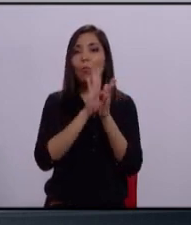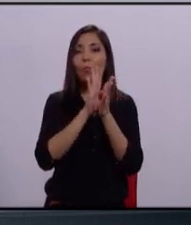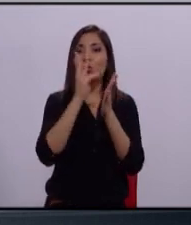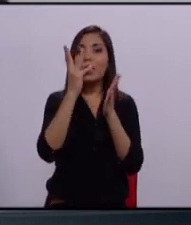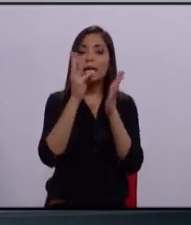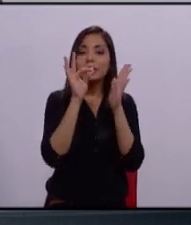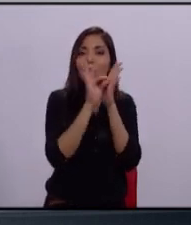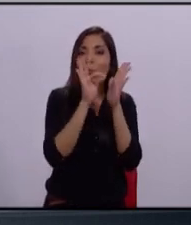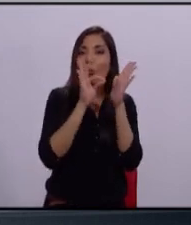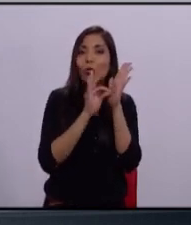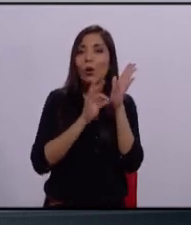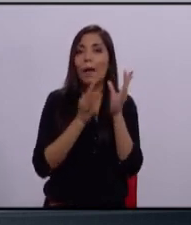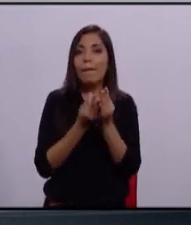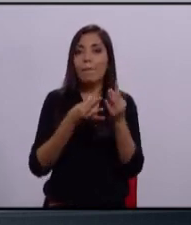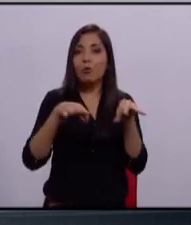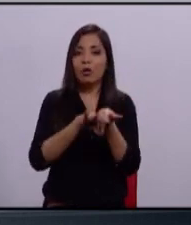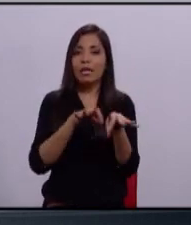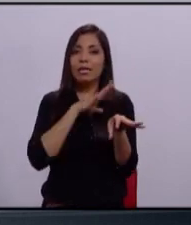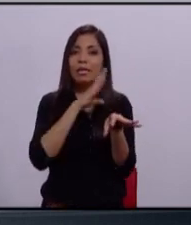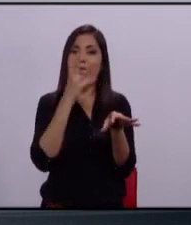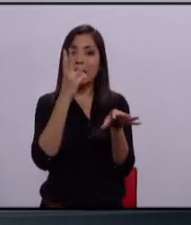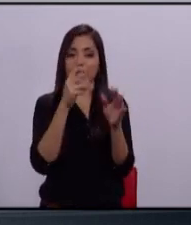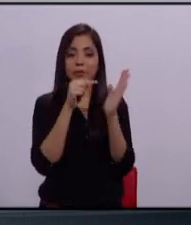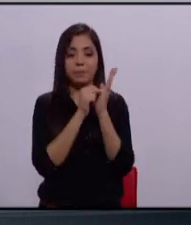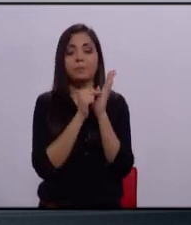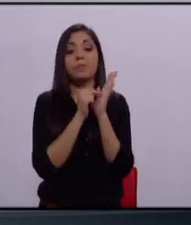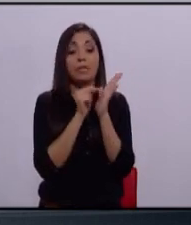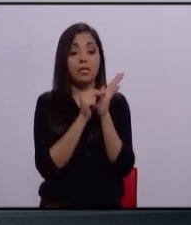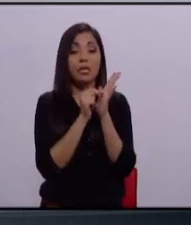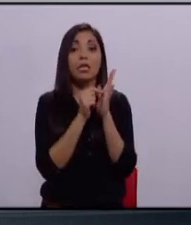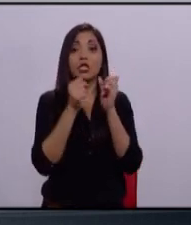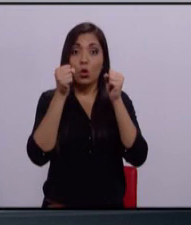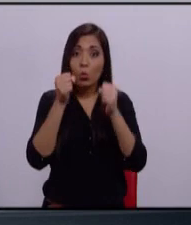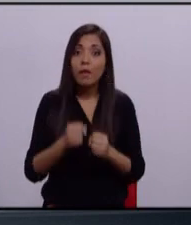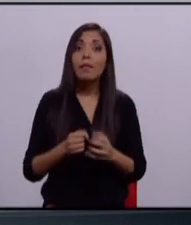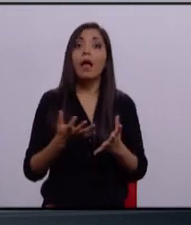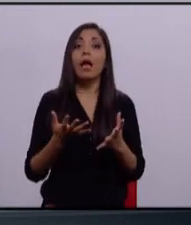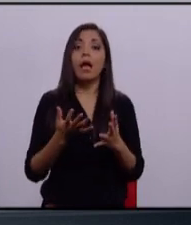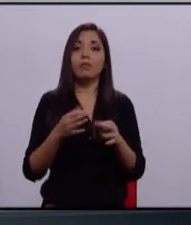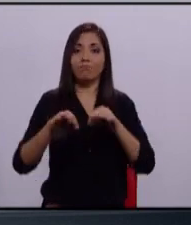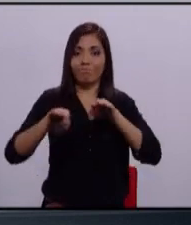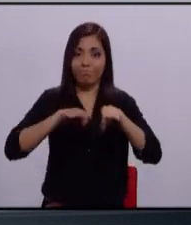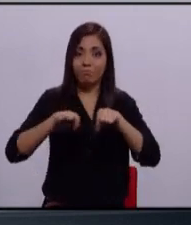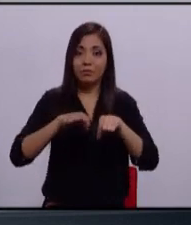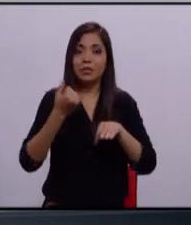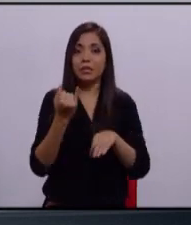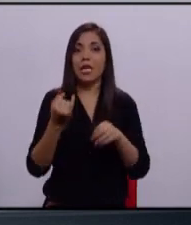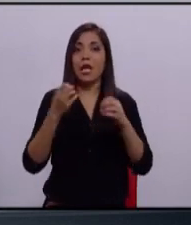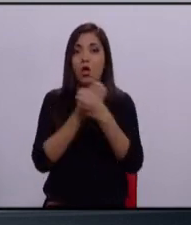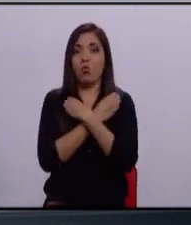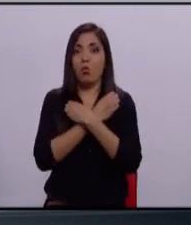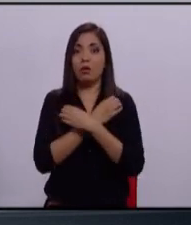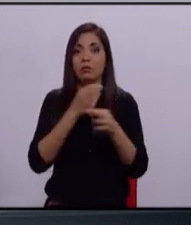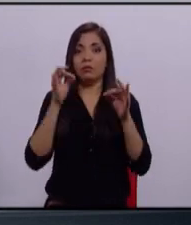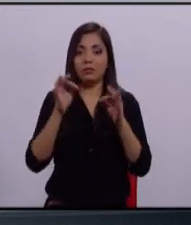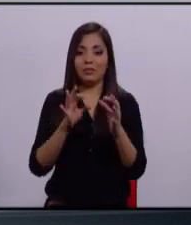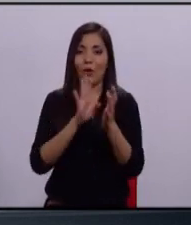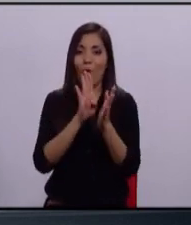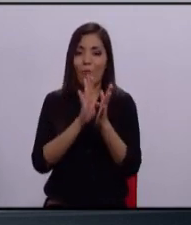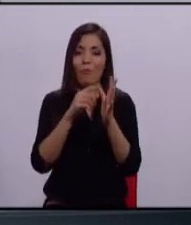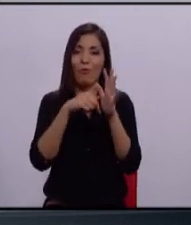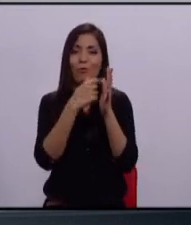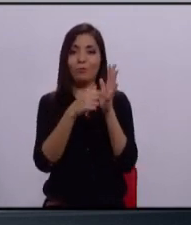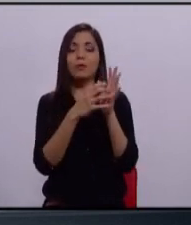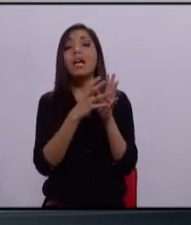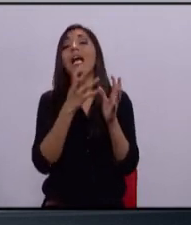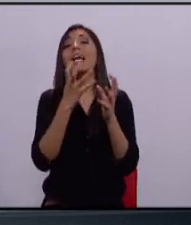tres hilos están mezclados aquí. Es seguridad, empleo, pero sobre todo educación. Manifiesto que la